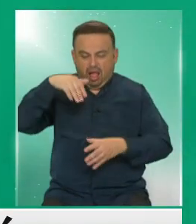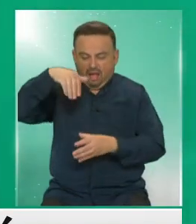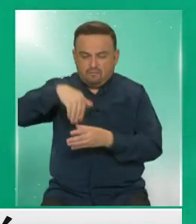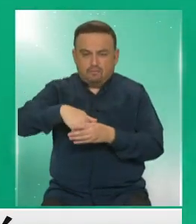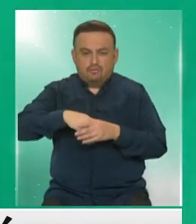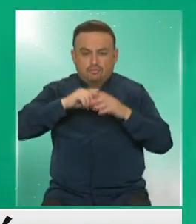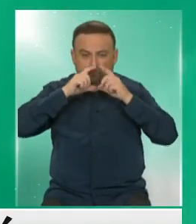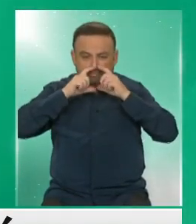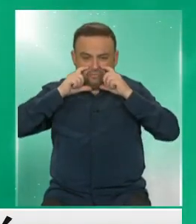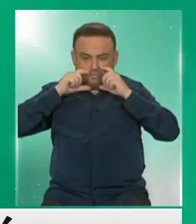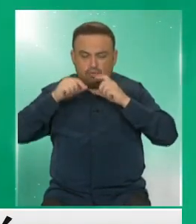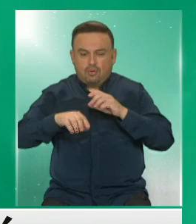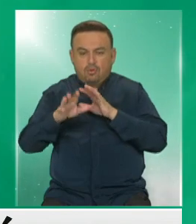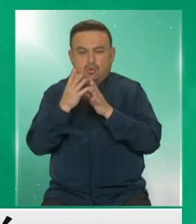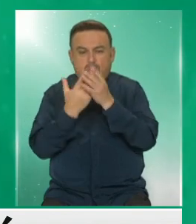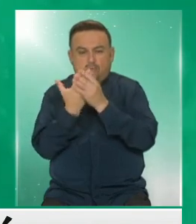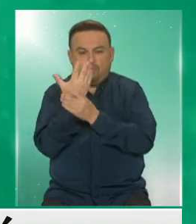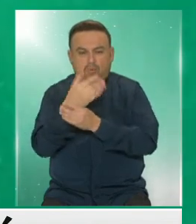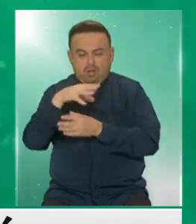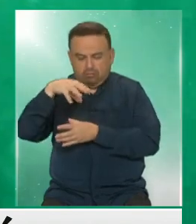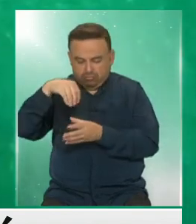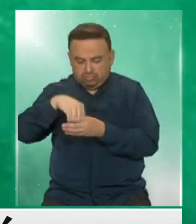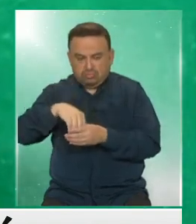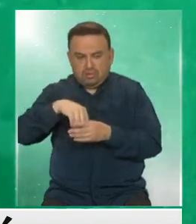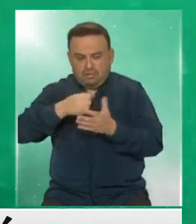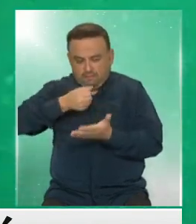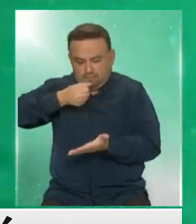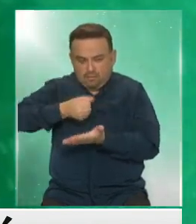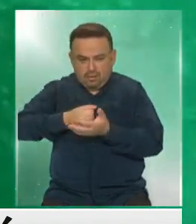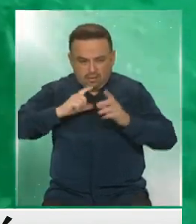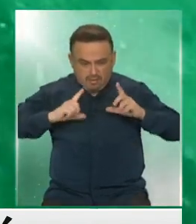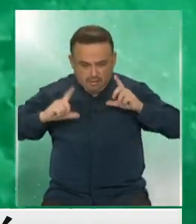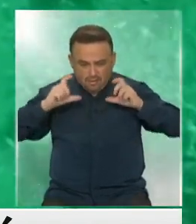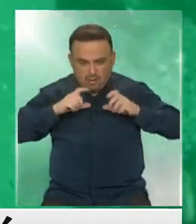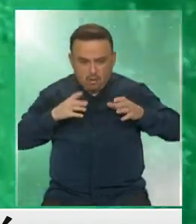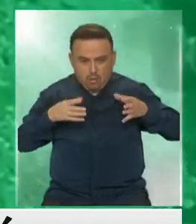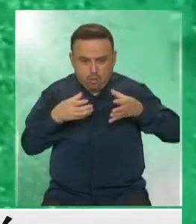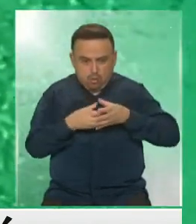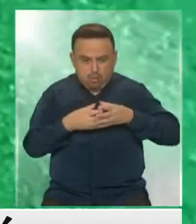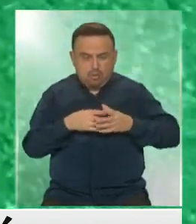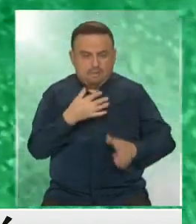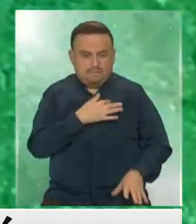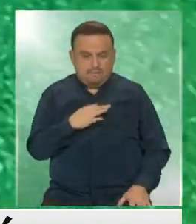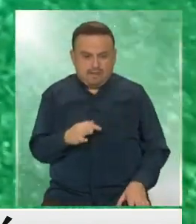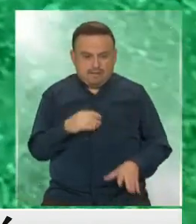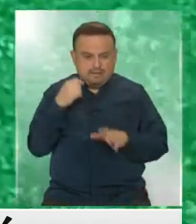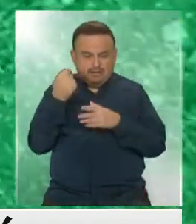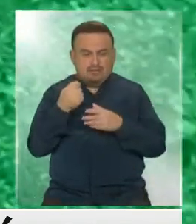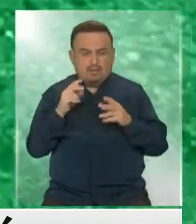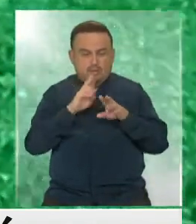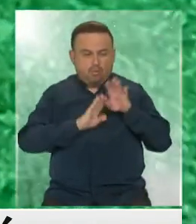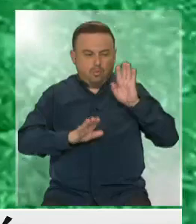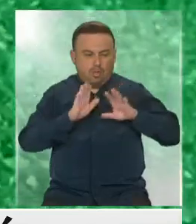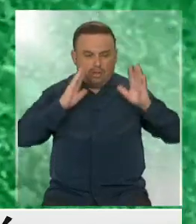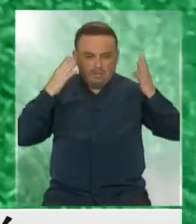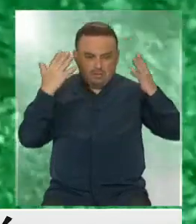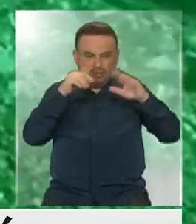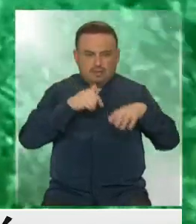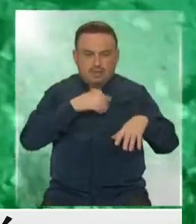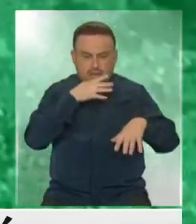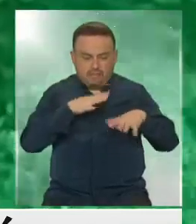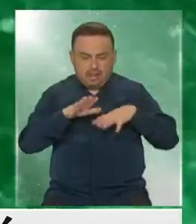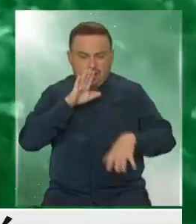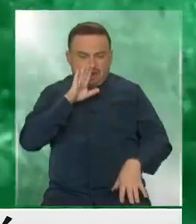otro efecto de esta pandemia. Así ha quedado en evidencia en estas imágenes, cuando un grupo de ambientalistas franceses llamado Operación Mar Limpio